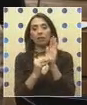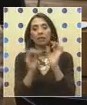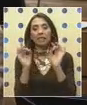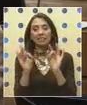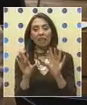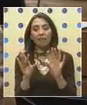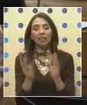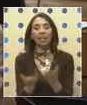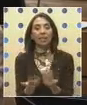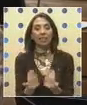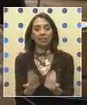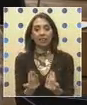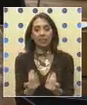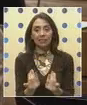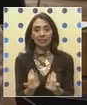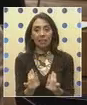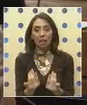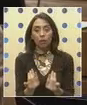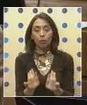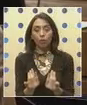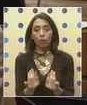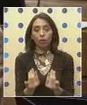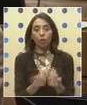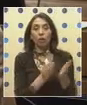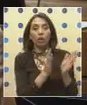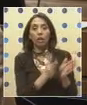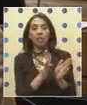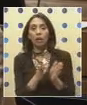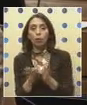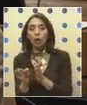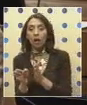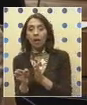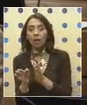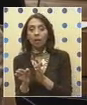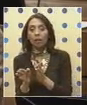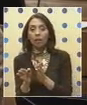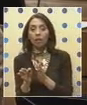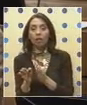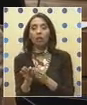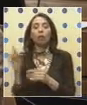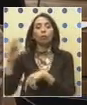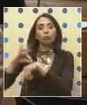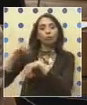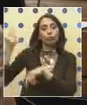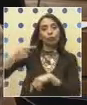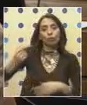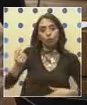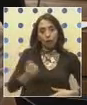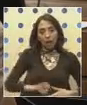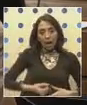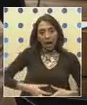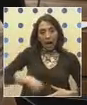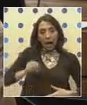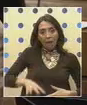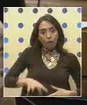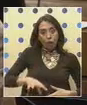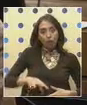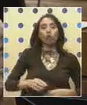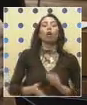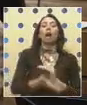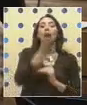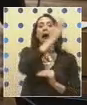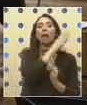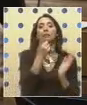la necesidad de regular el aborto terapéutico. norma que existió hasta el año